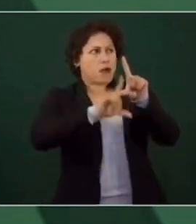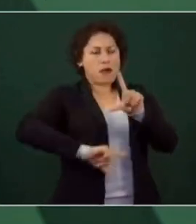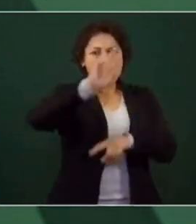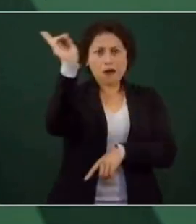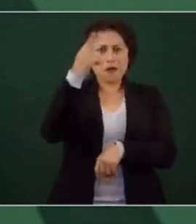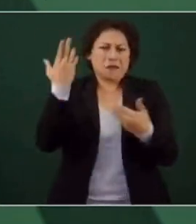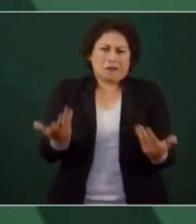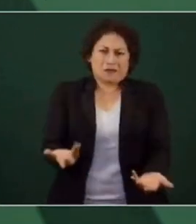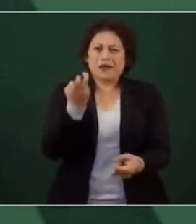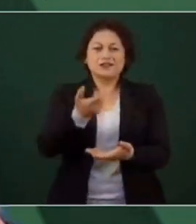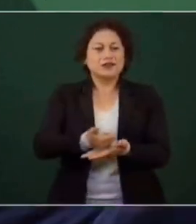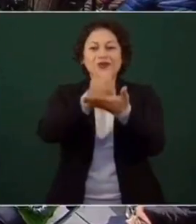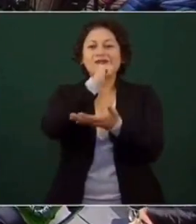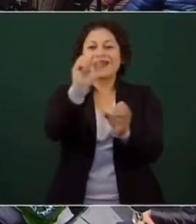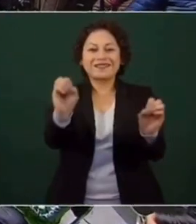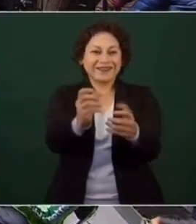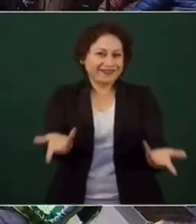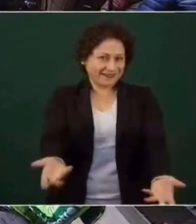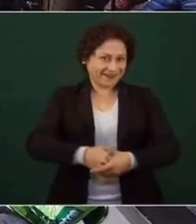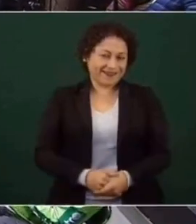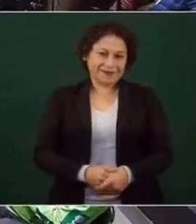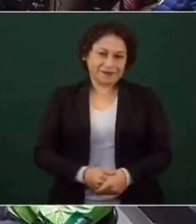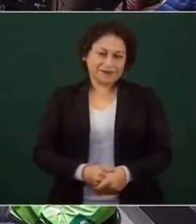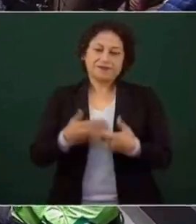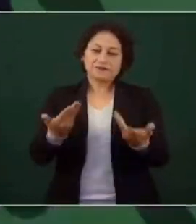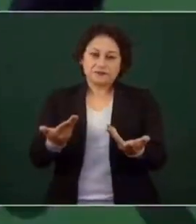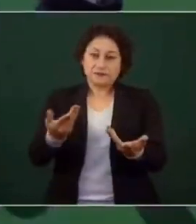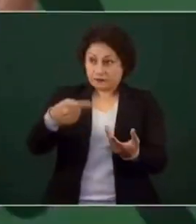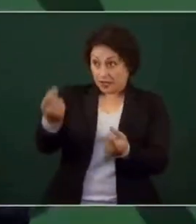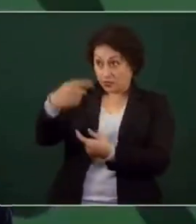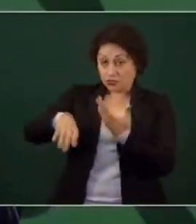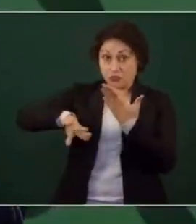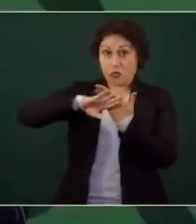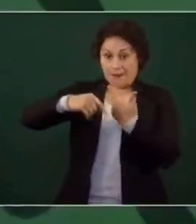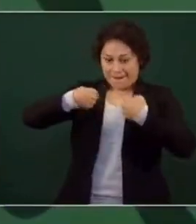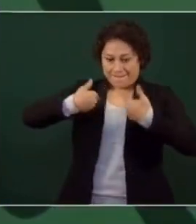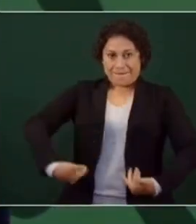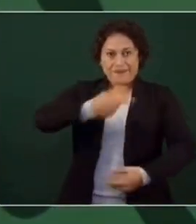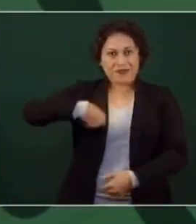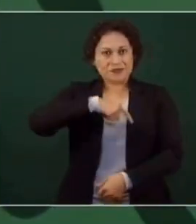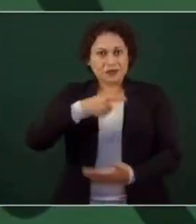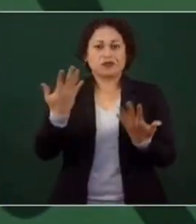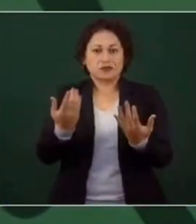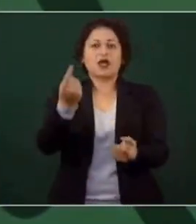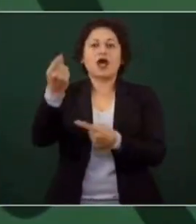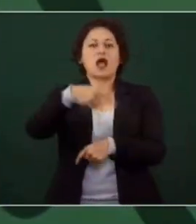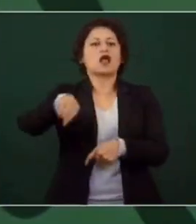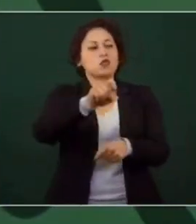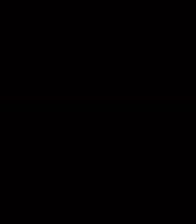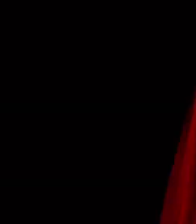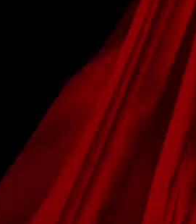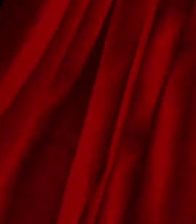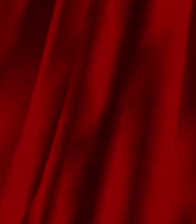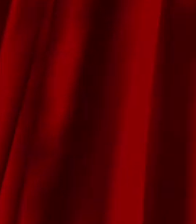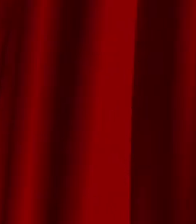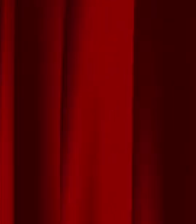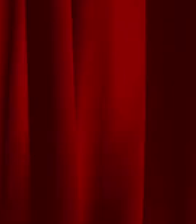Eso no ayuda. Está bien que tengan problemas con nosotros. ¿Algunos ahí? Los que pertenecen al Bloque Conservador. ¡Gracias! ¡Gracias! ¡Gracias!